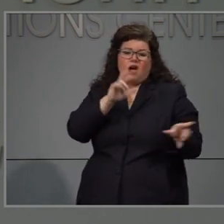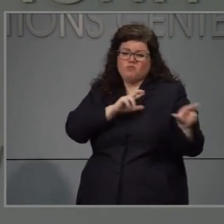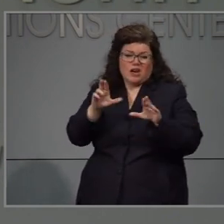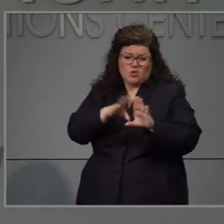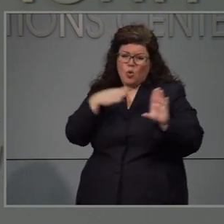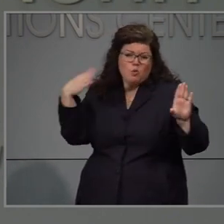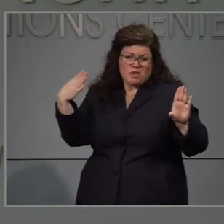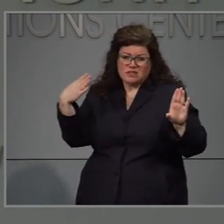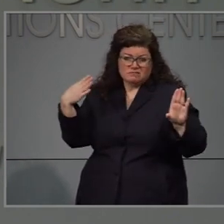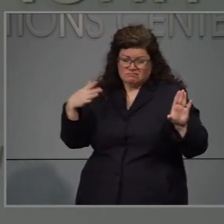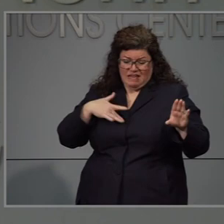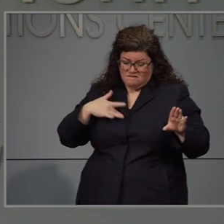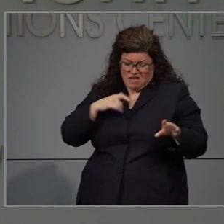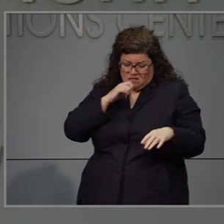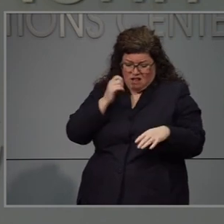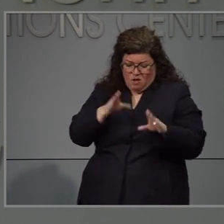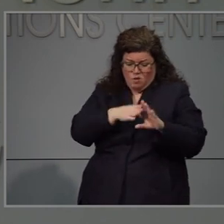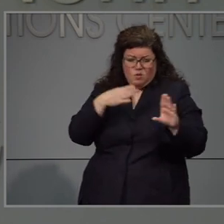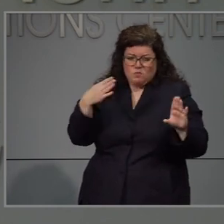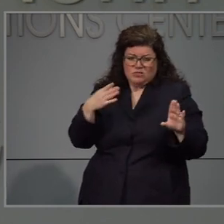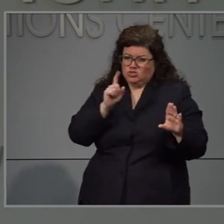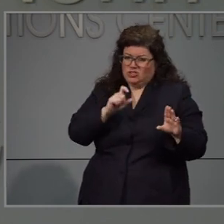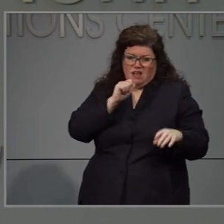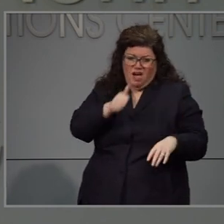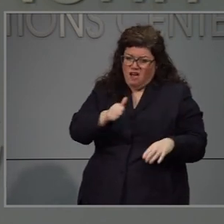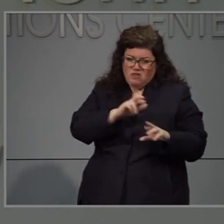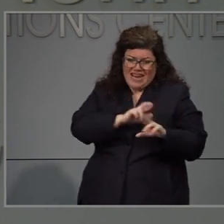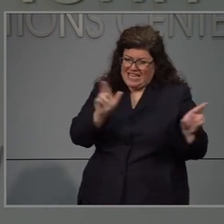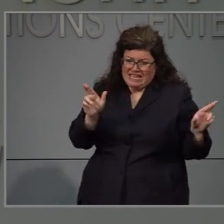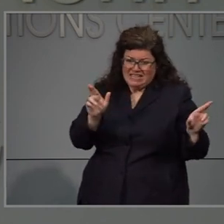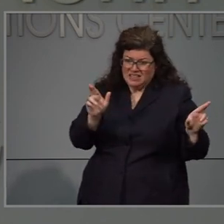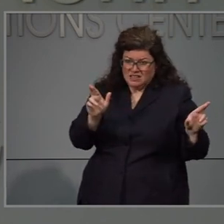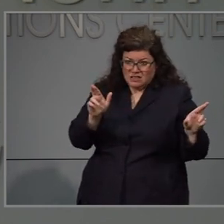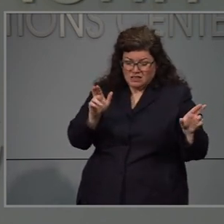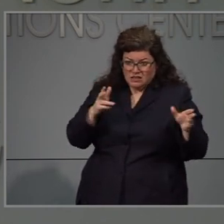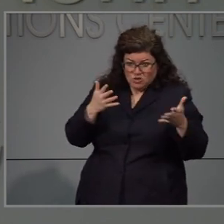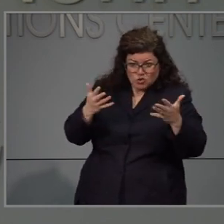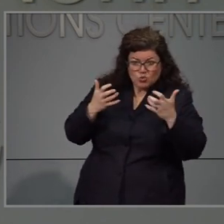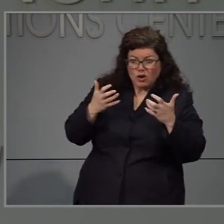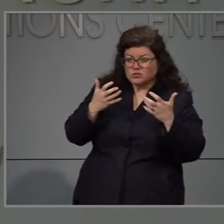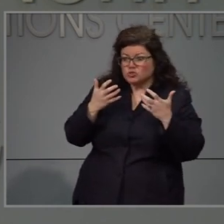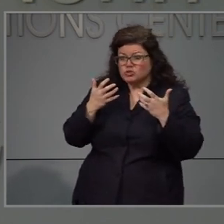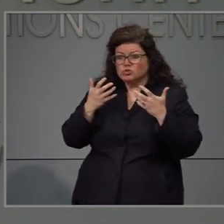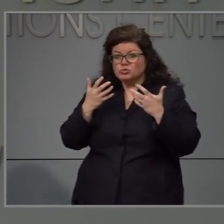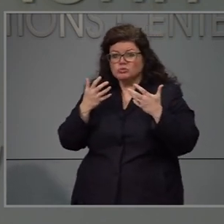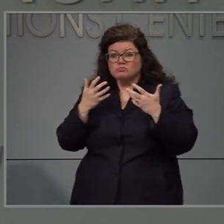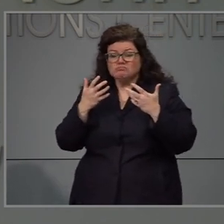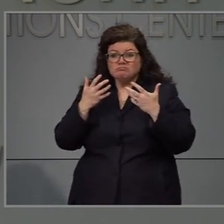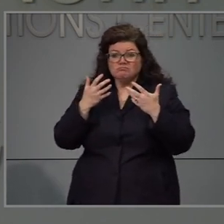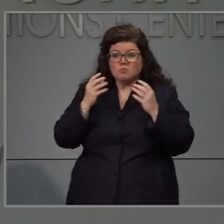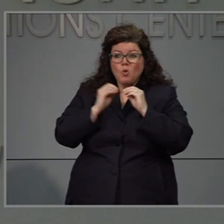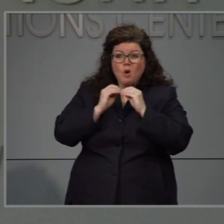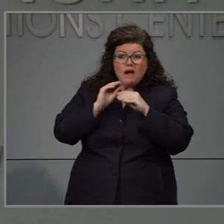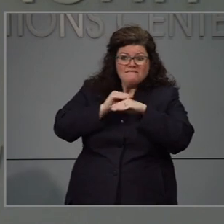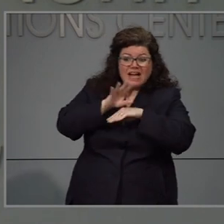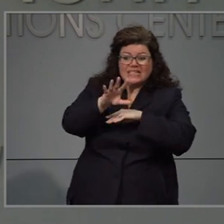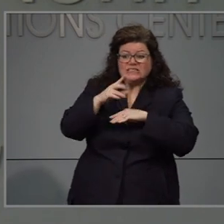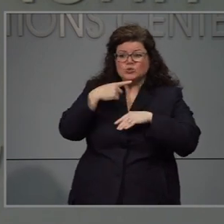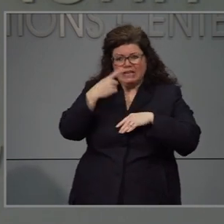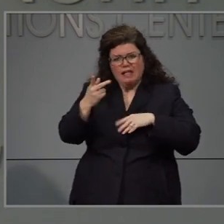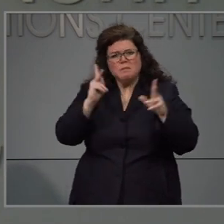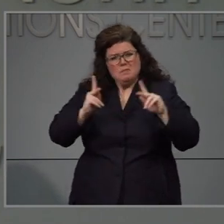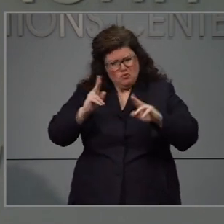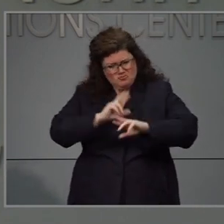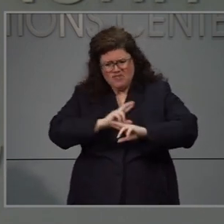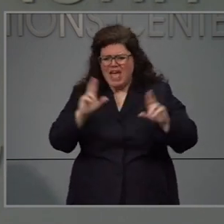demasiado pronto para abrir. Y hay alguna cosa que lo que están diciendo